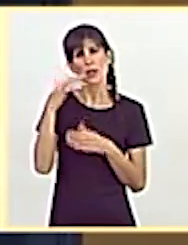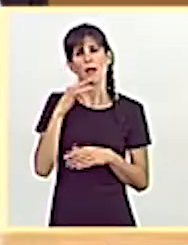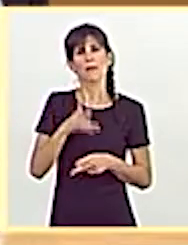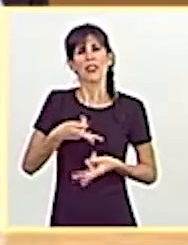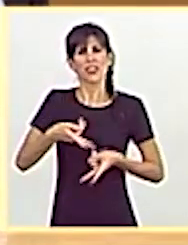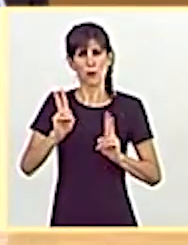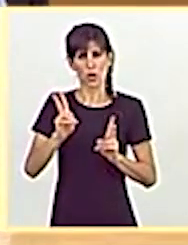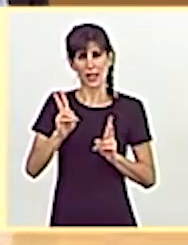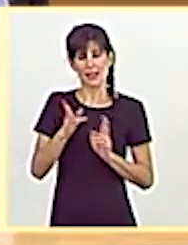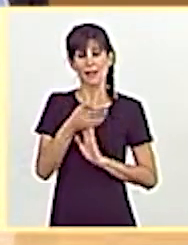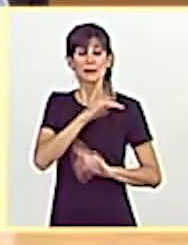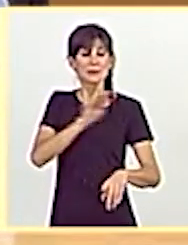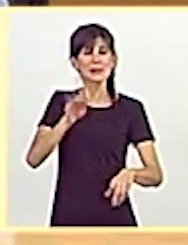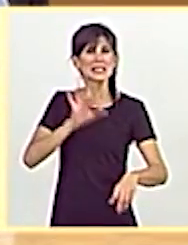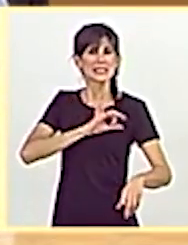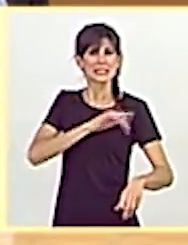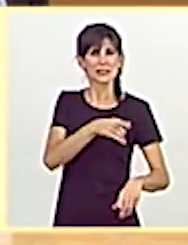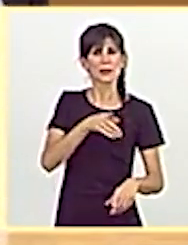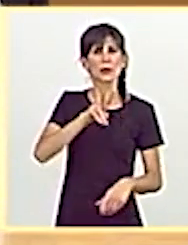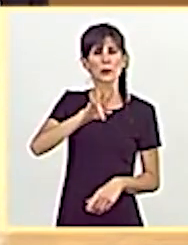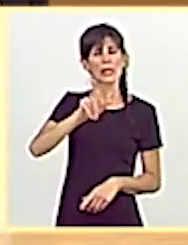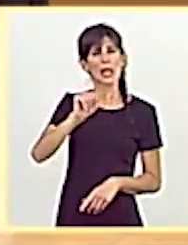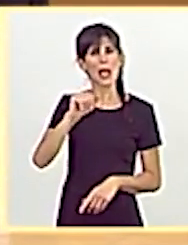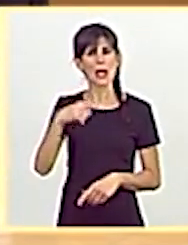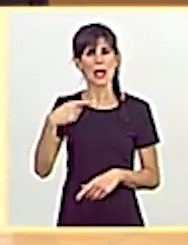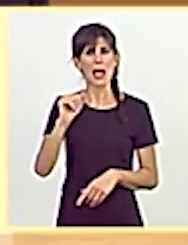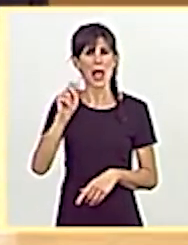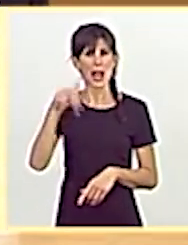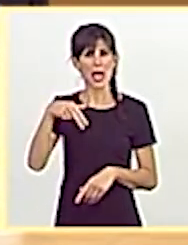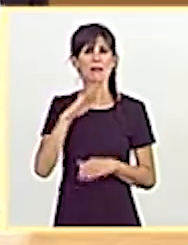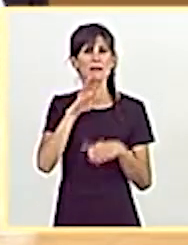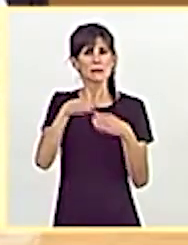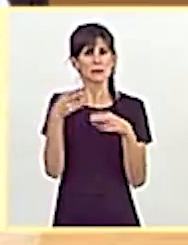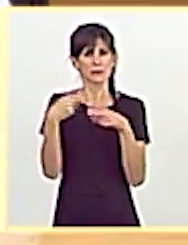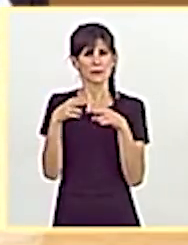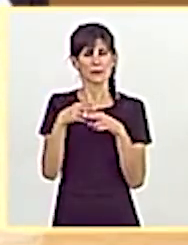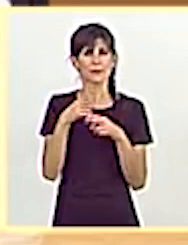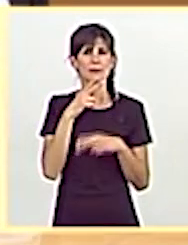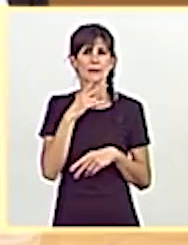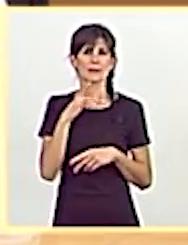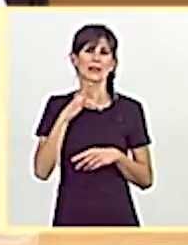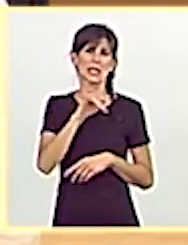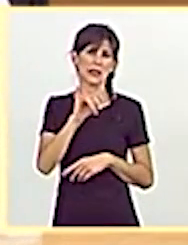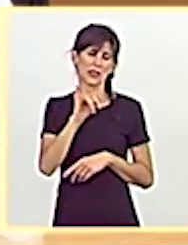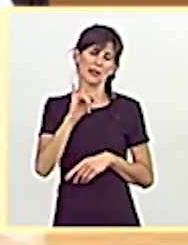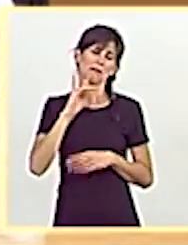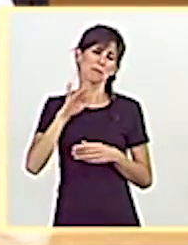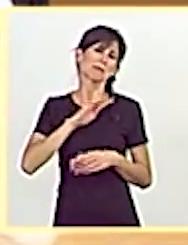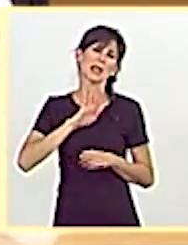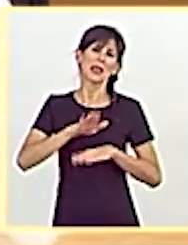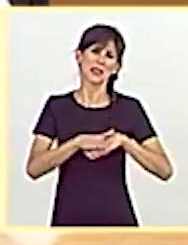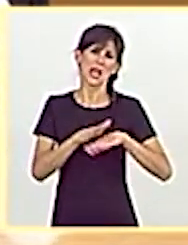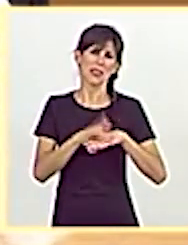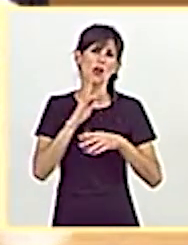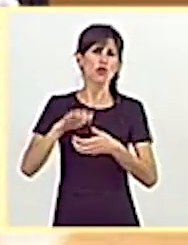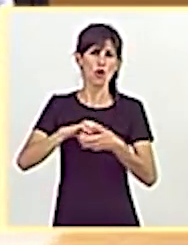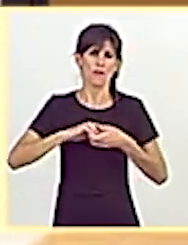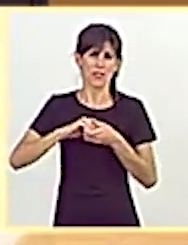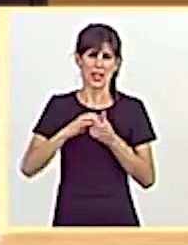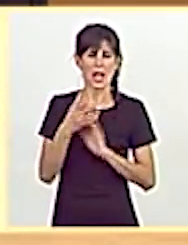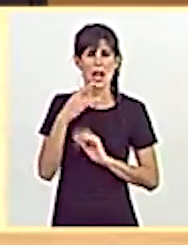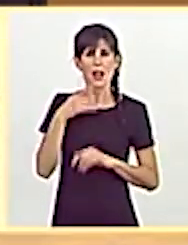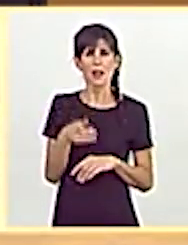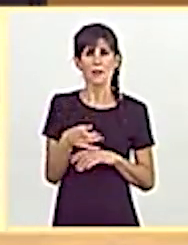Pregunta de la senadora Vila Galán, del Grupo Parlamentario Izquierda Confederal. Tiene la palabra su señoría.